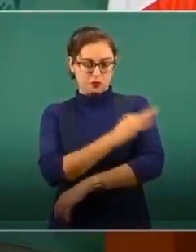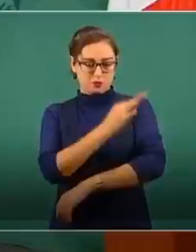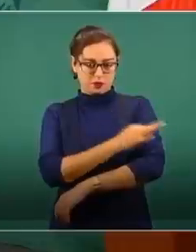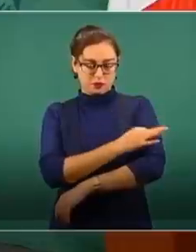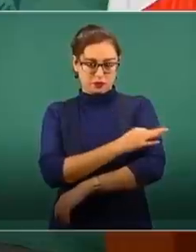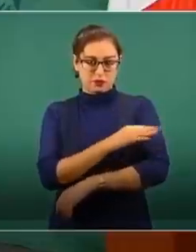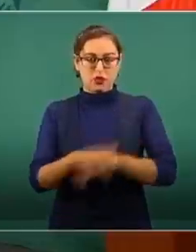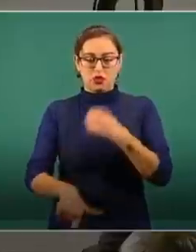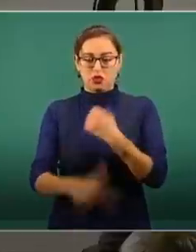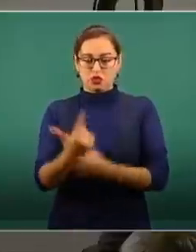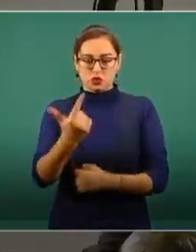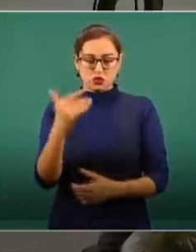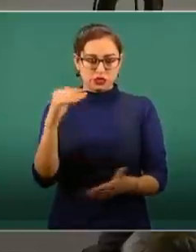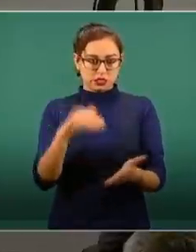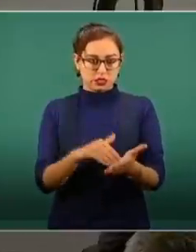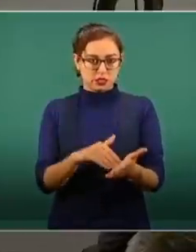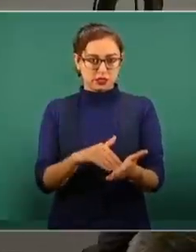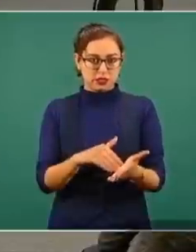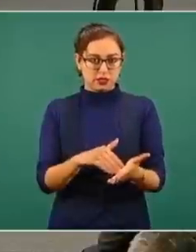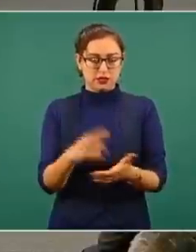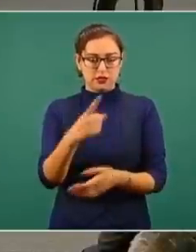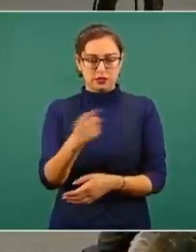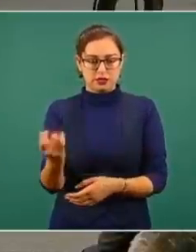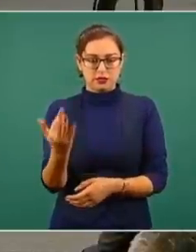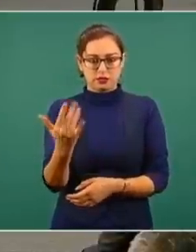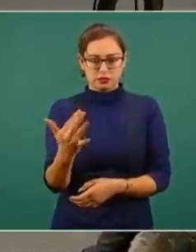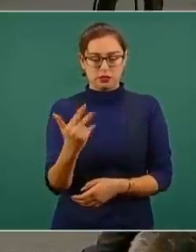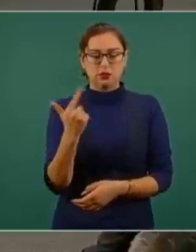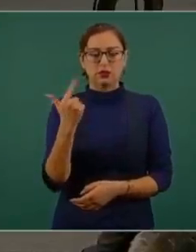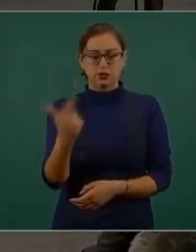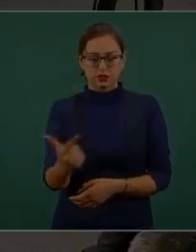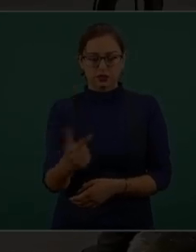12 mil 157 dosis.